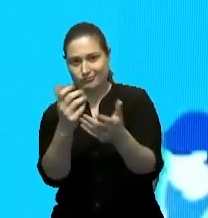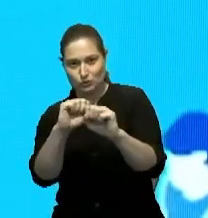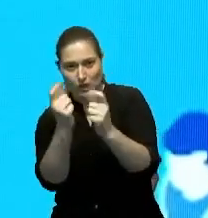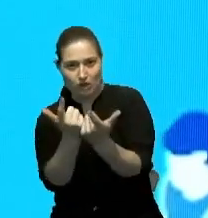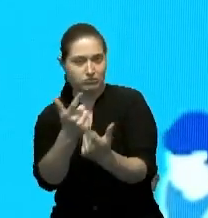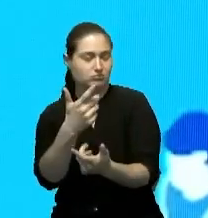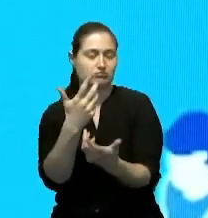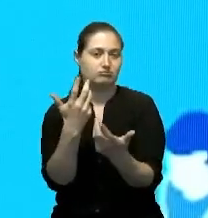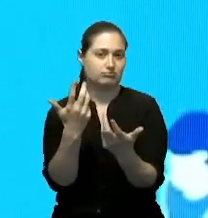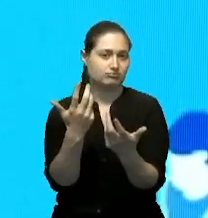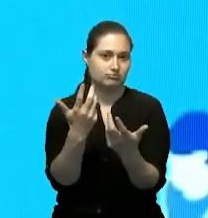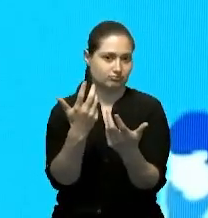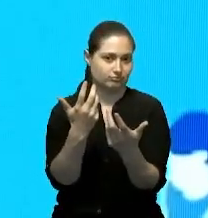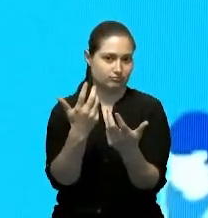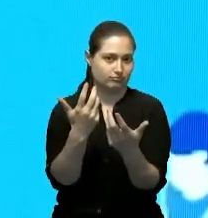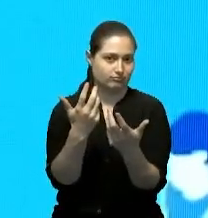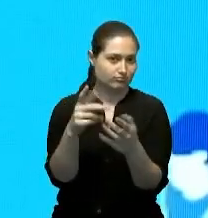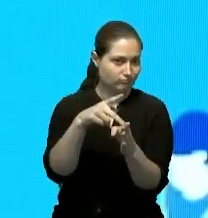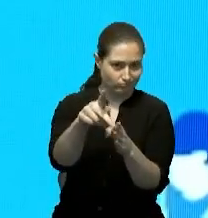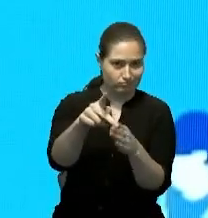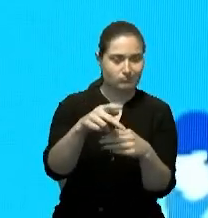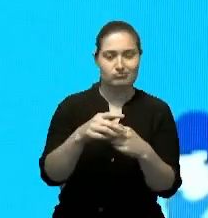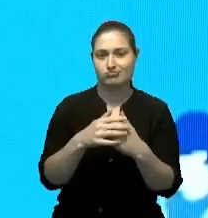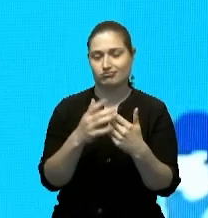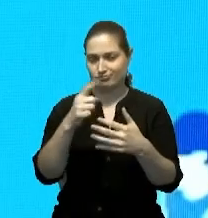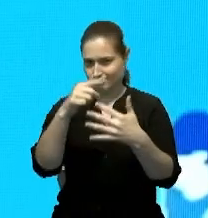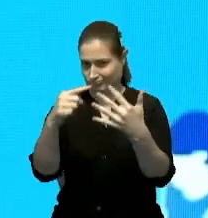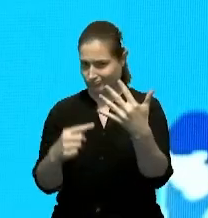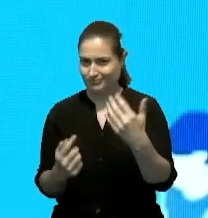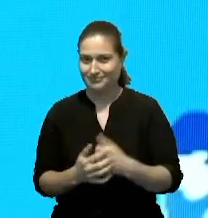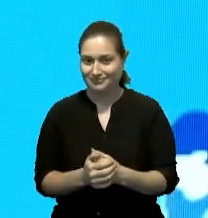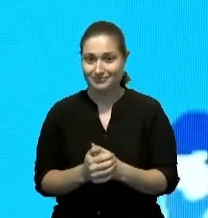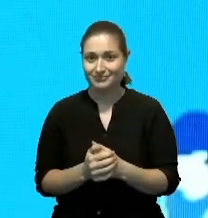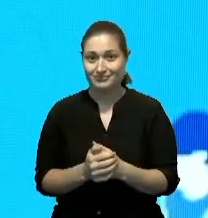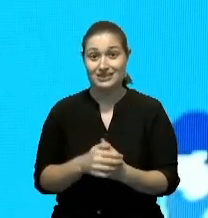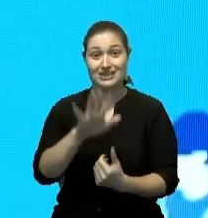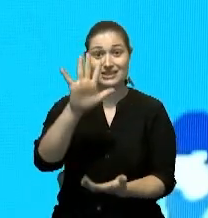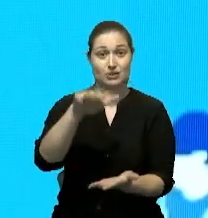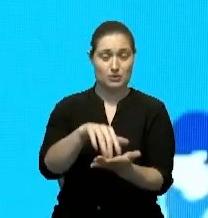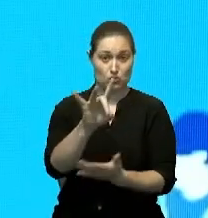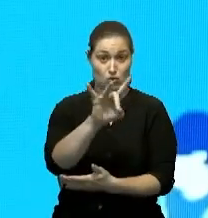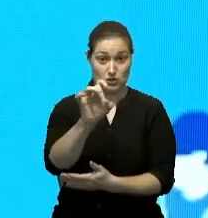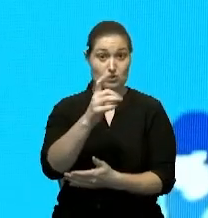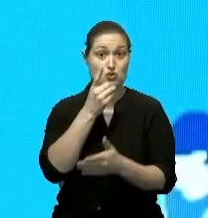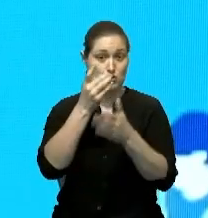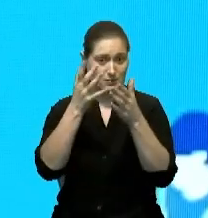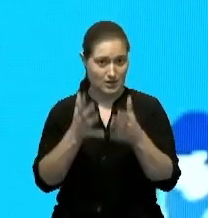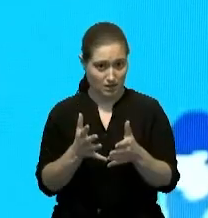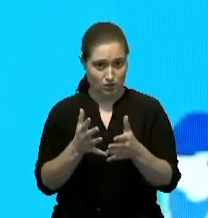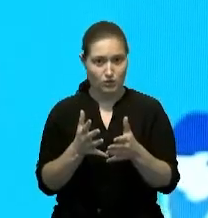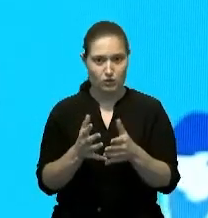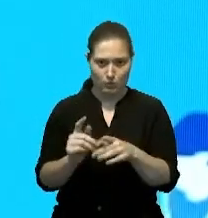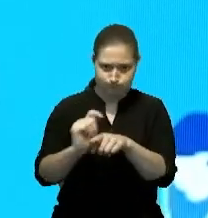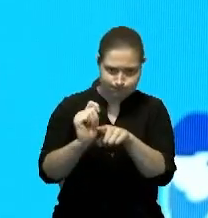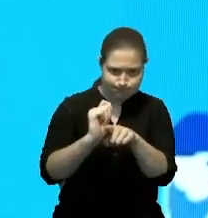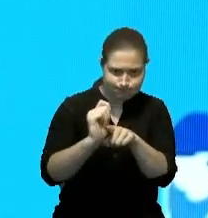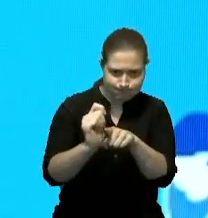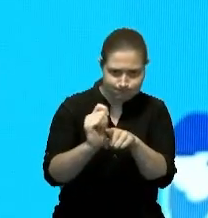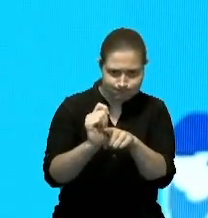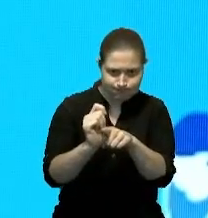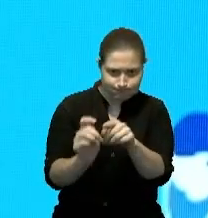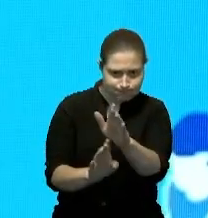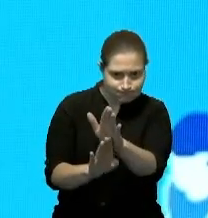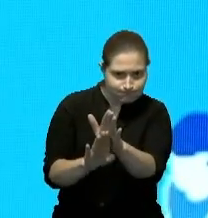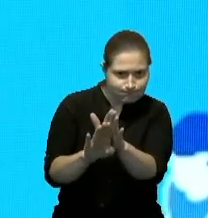social, profesional. 5.800 dominicanos lo hemos formado a través